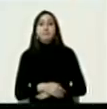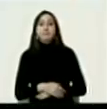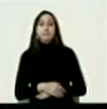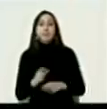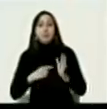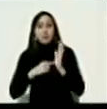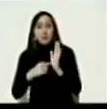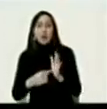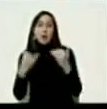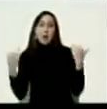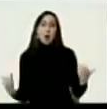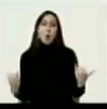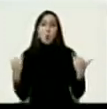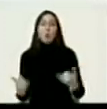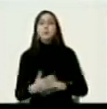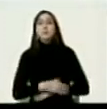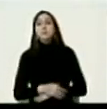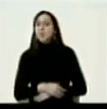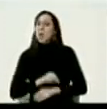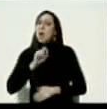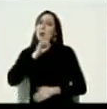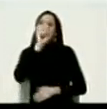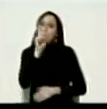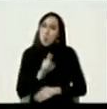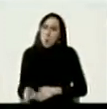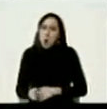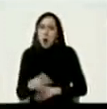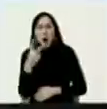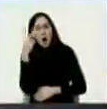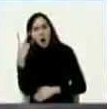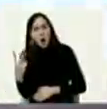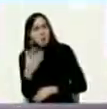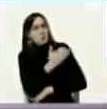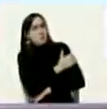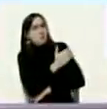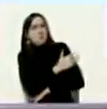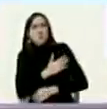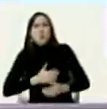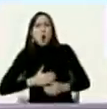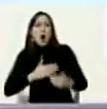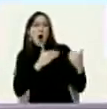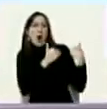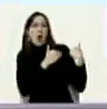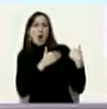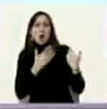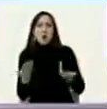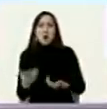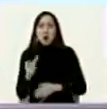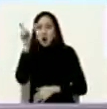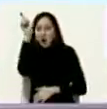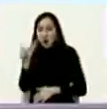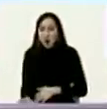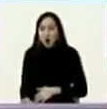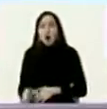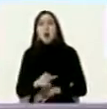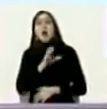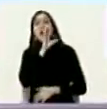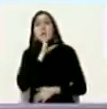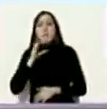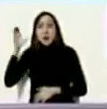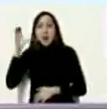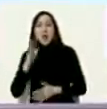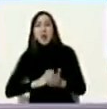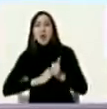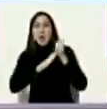porque yo podría preguntarle a los dos líderes de la oposición Enrique Capriles Radosky líder opositor